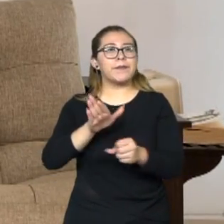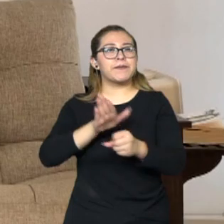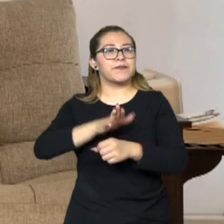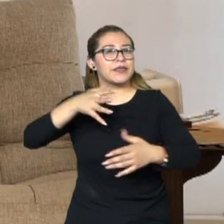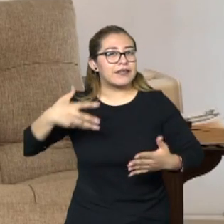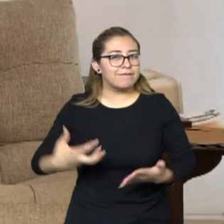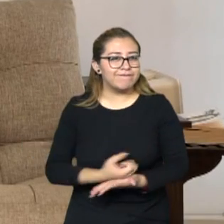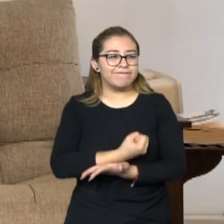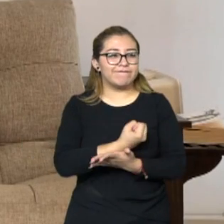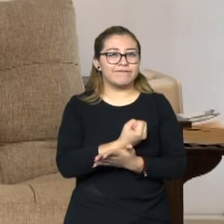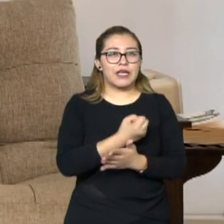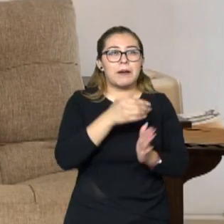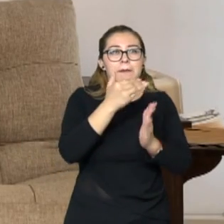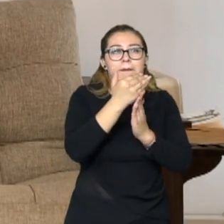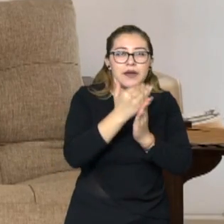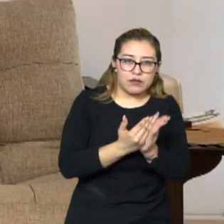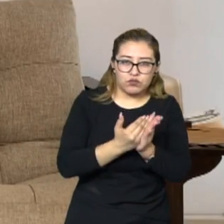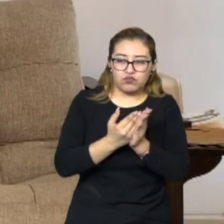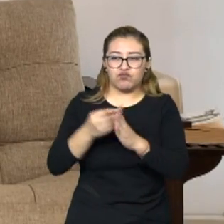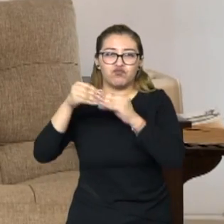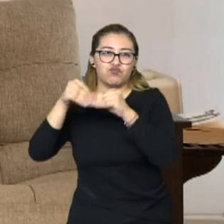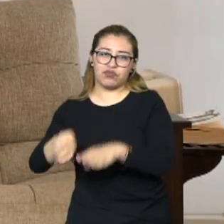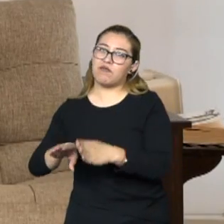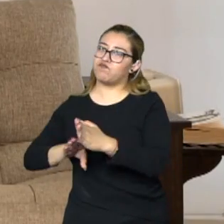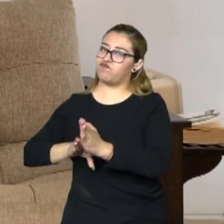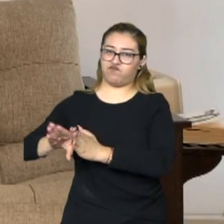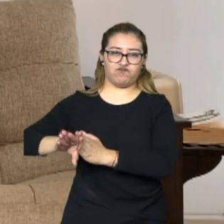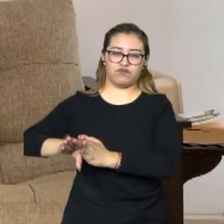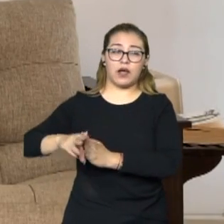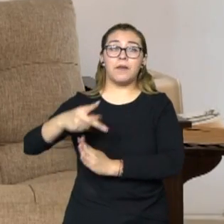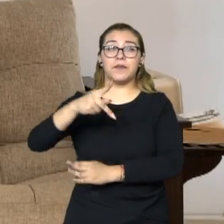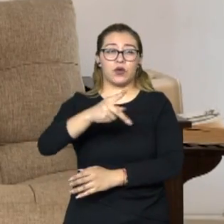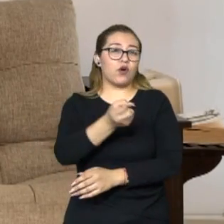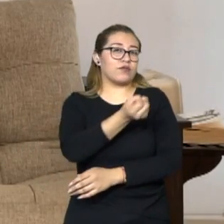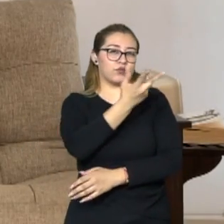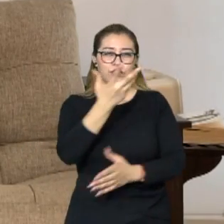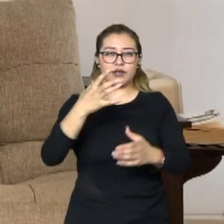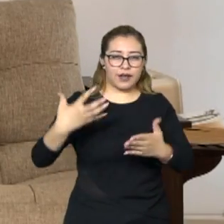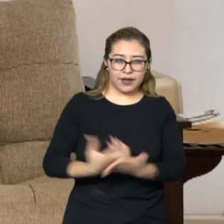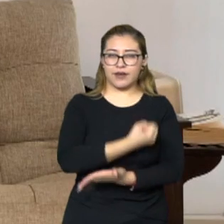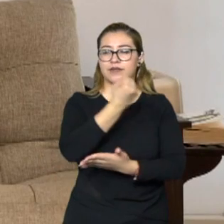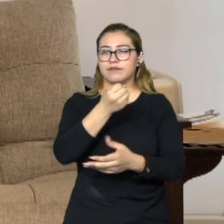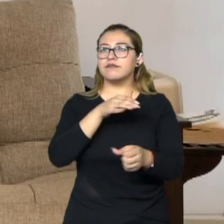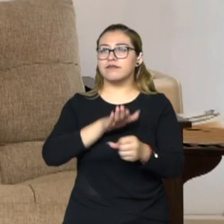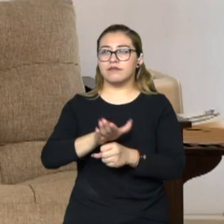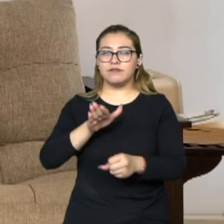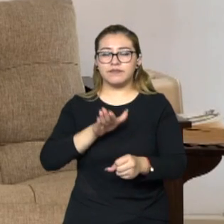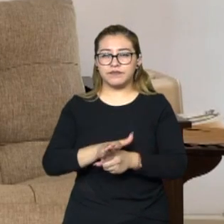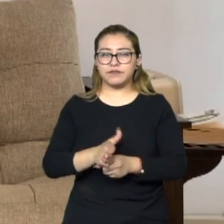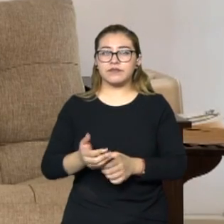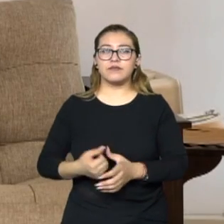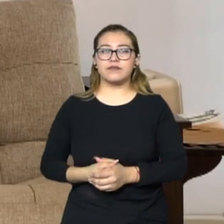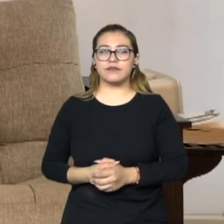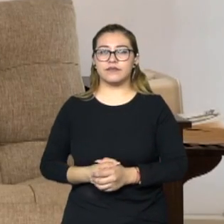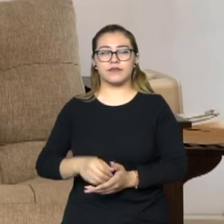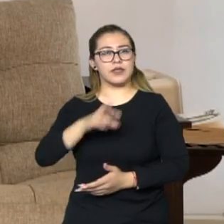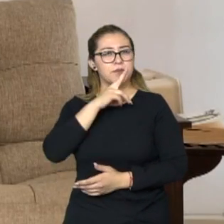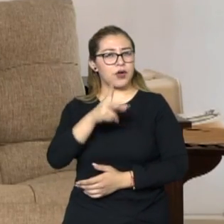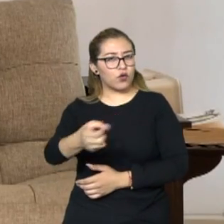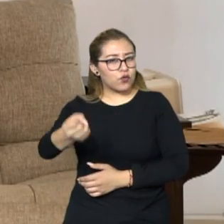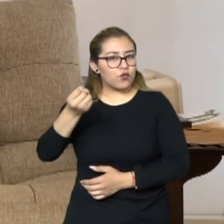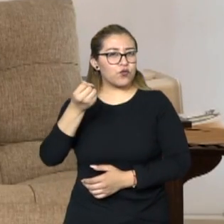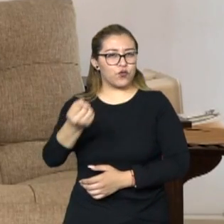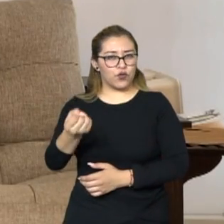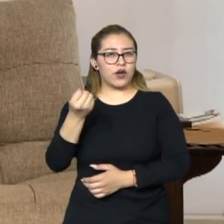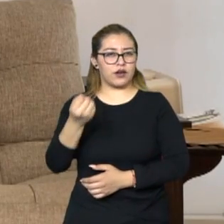pérdidas, pero que entre las ganancias sin duda alguna está la articulación cada vez más sólida de las